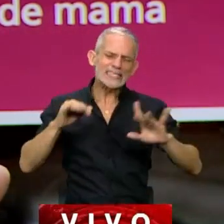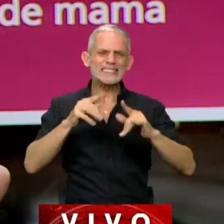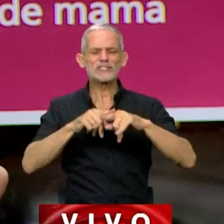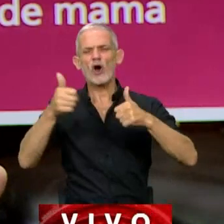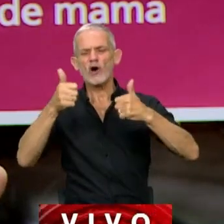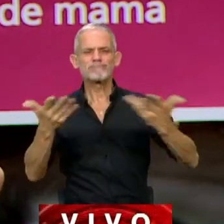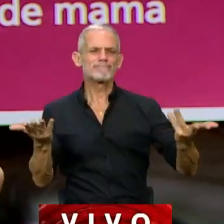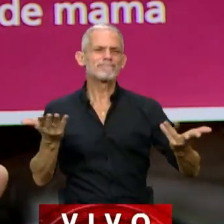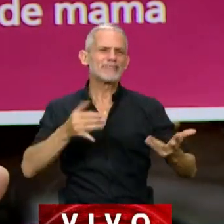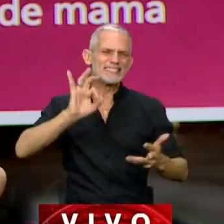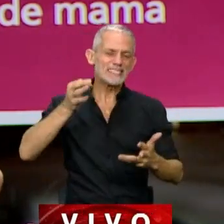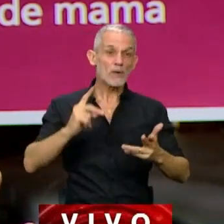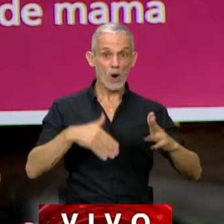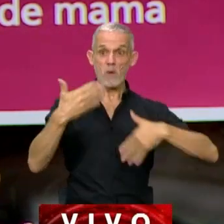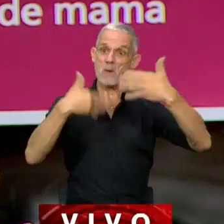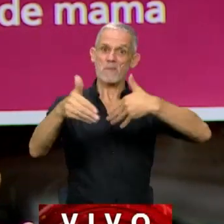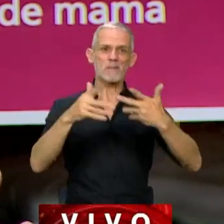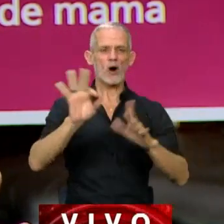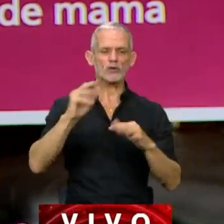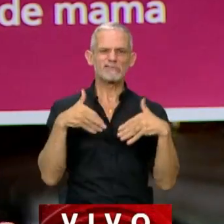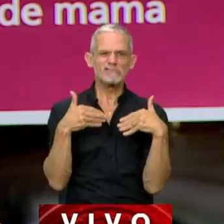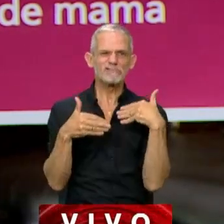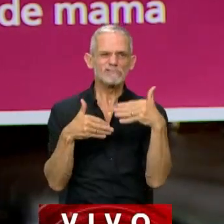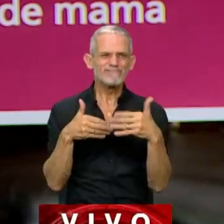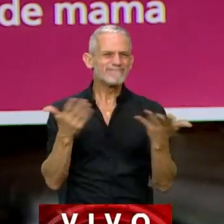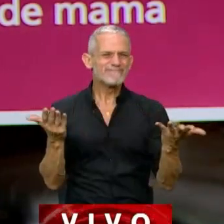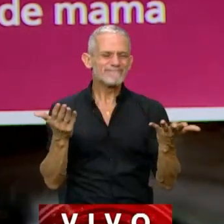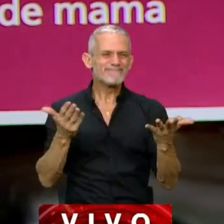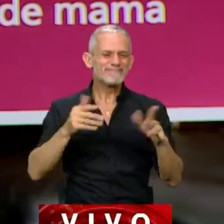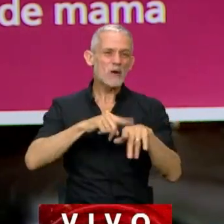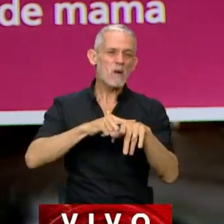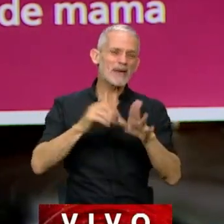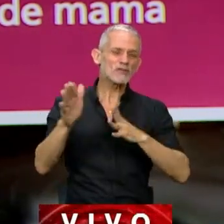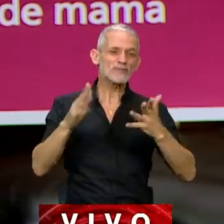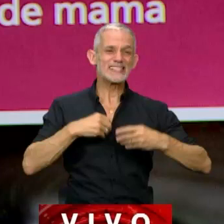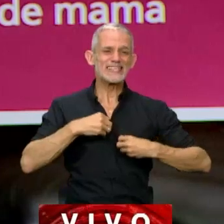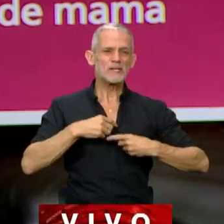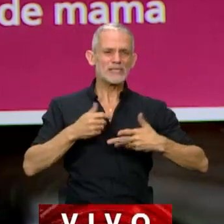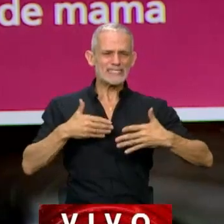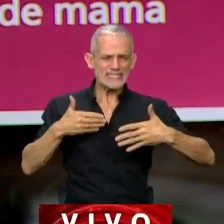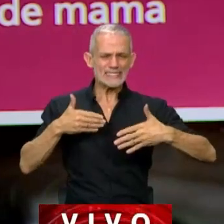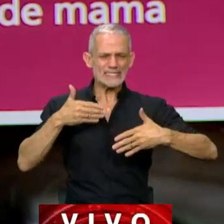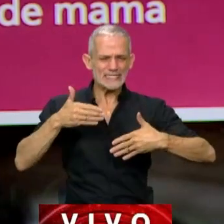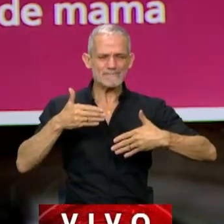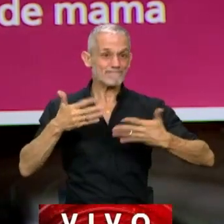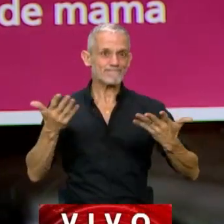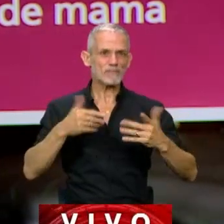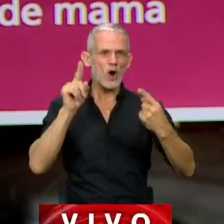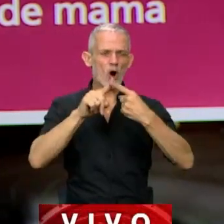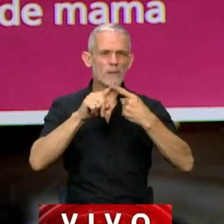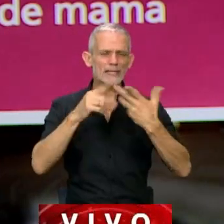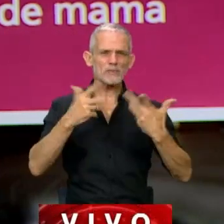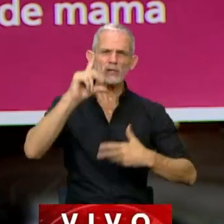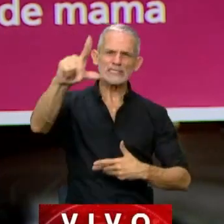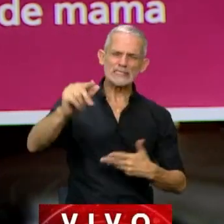donde realmente sentimos que avanzamos mucho, con momentos donde por ahí sentimos que los objetivos